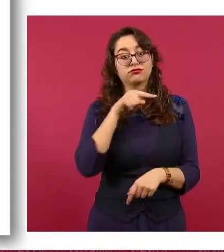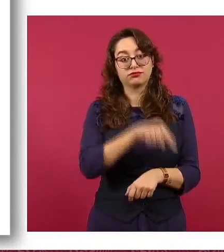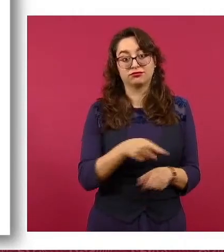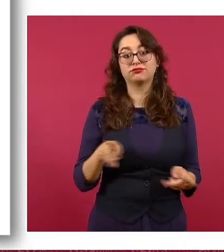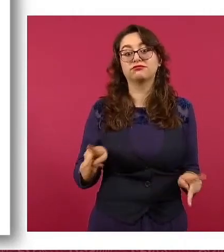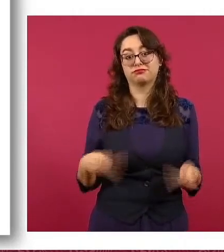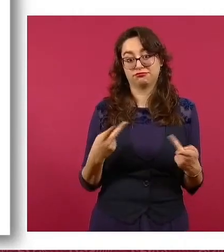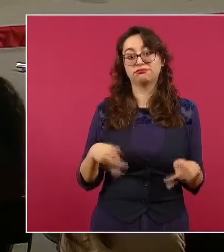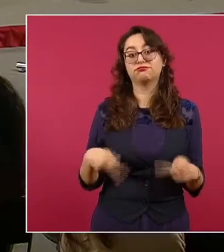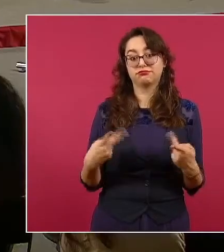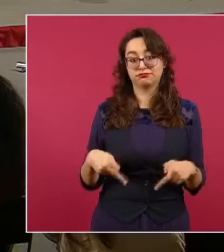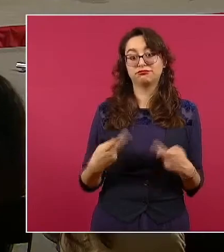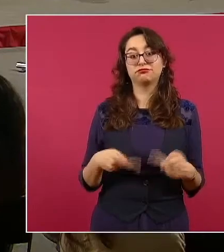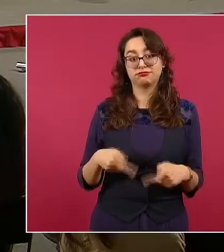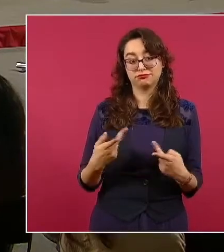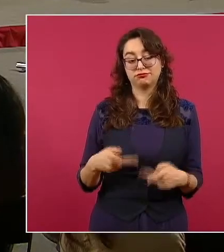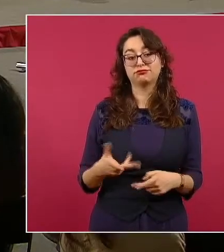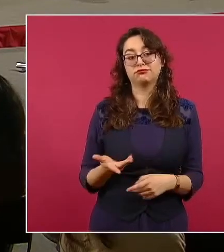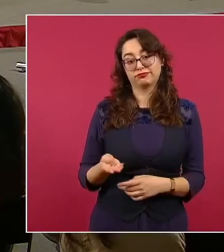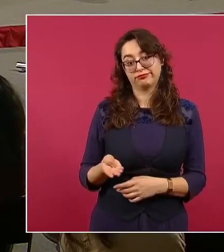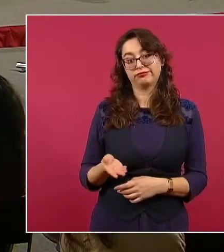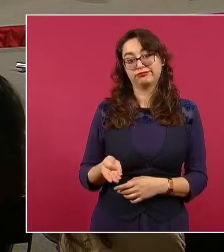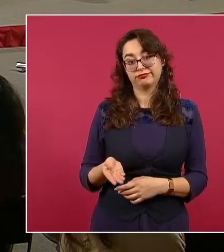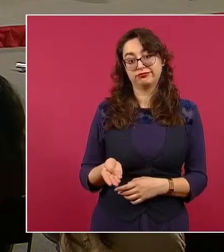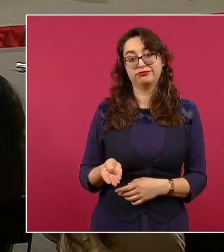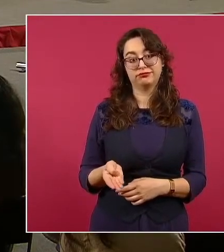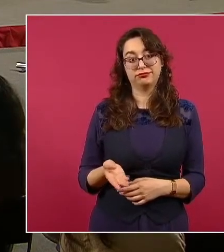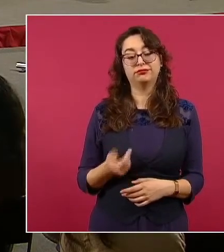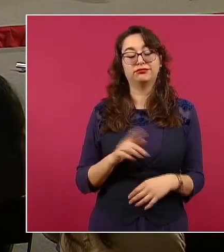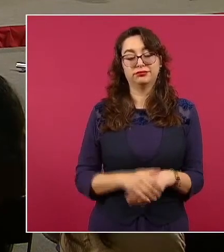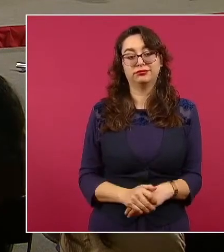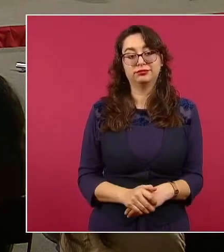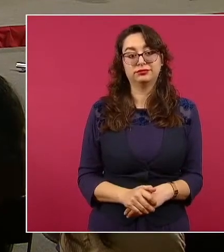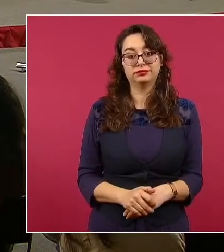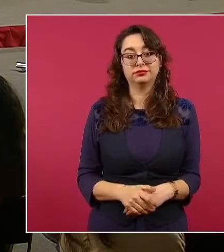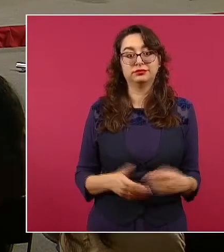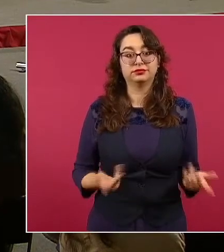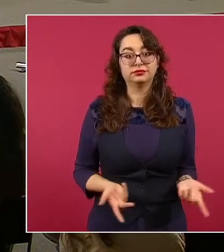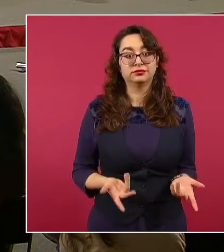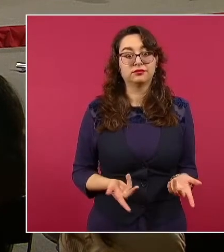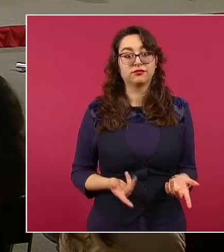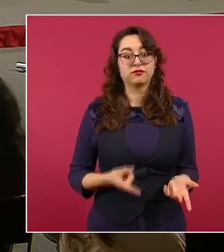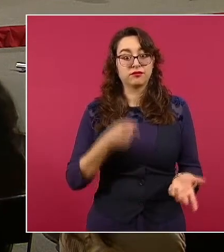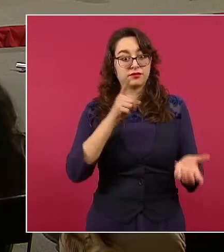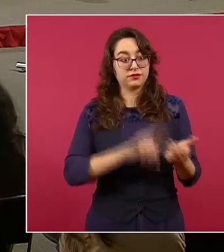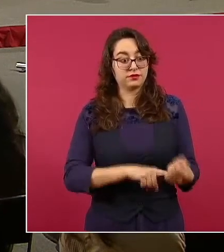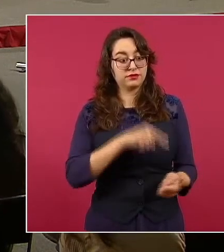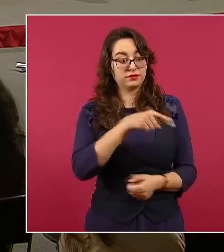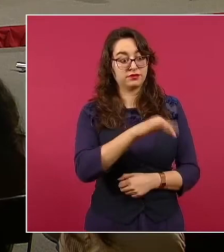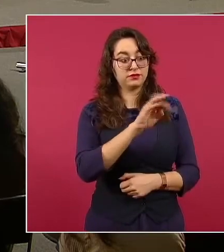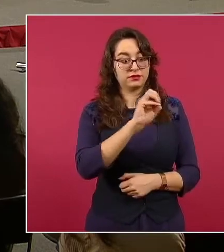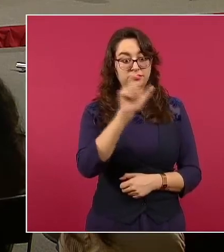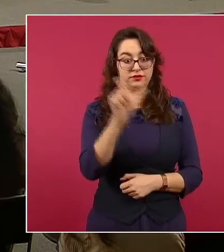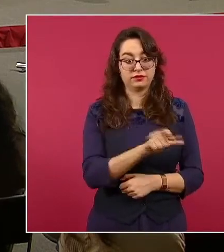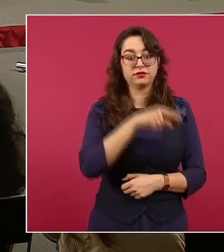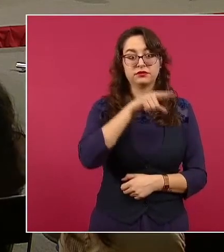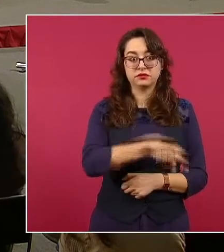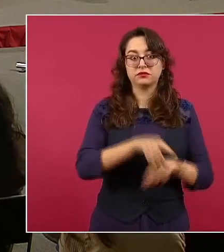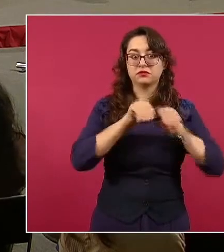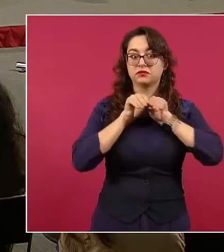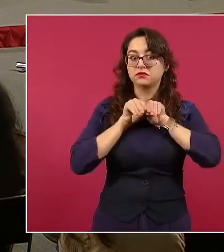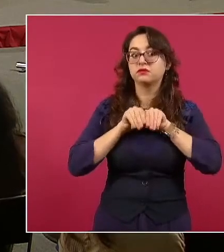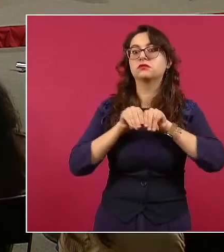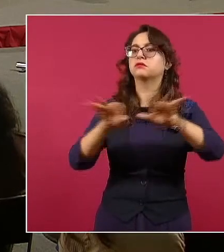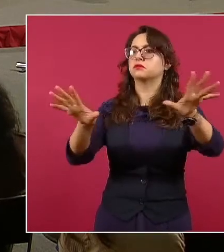de la cannabis. El propio Vicente Fox ha divulgado en sus redes sociales sus vínculos con la empresa.